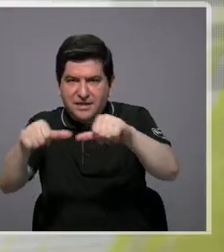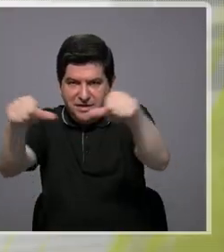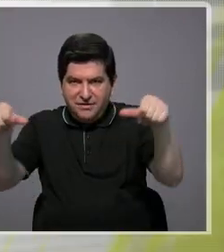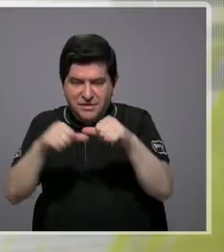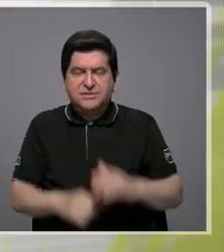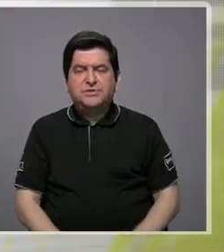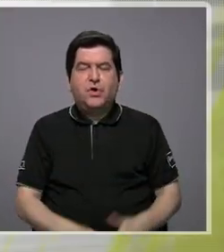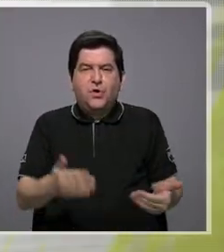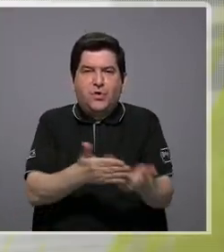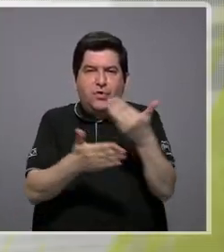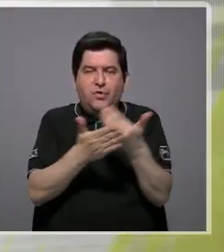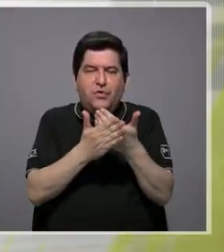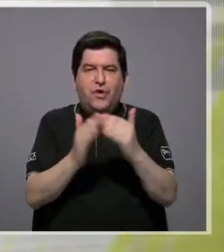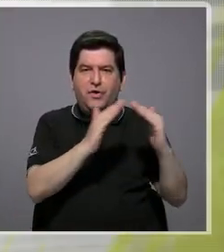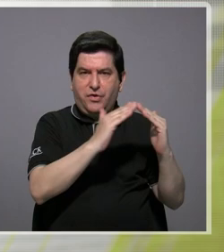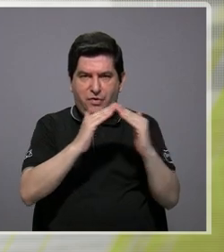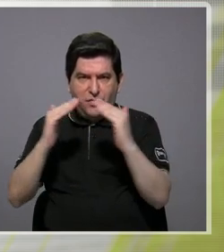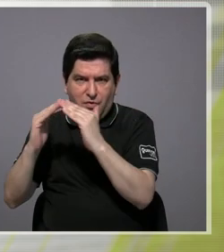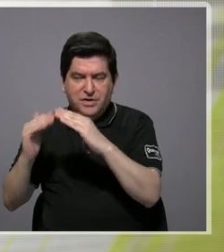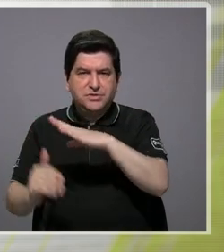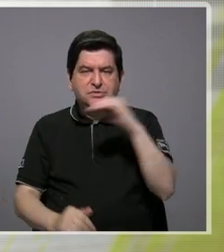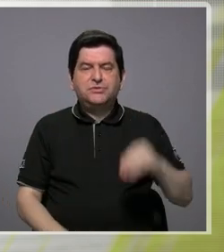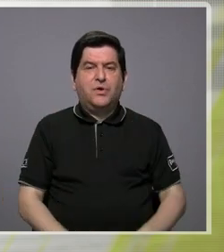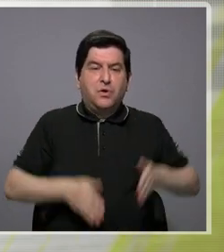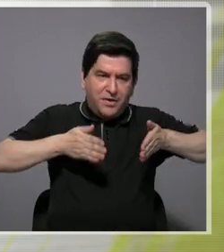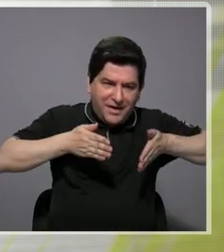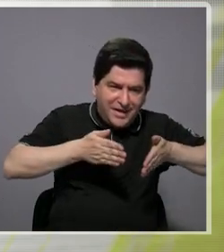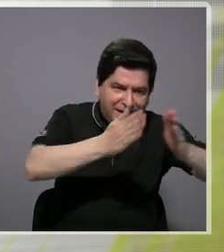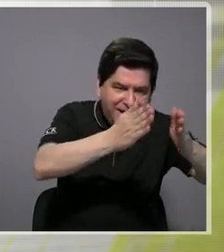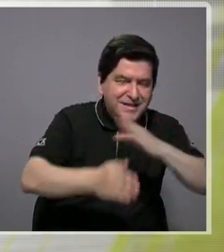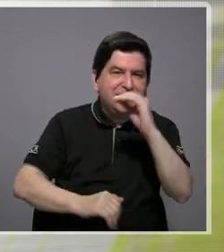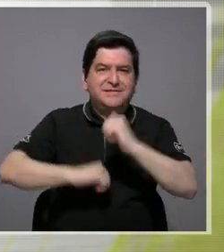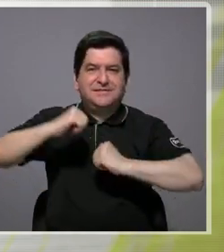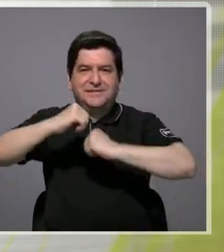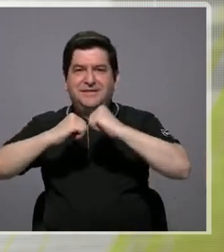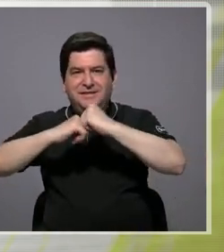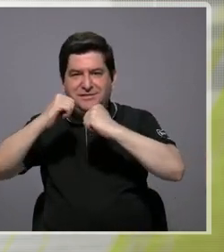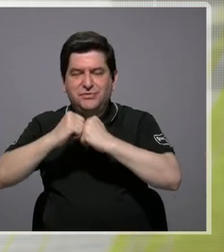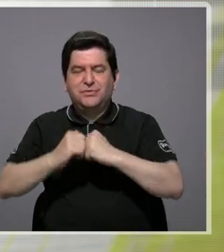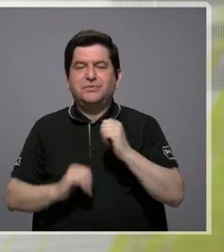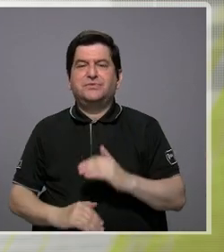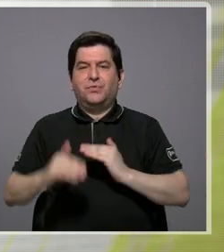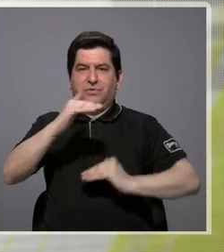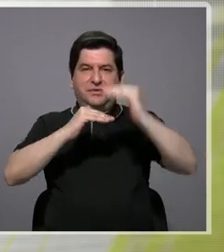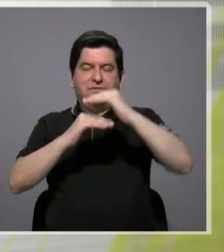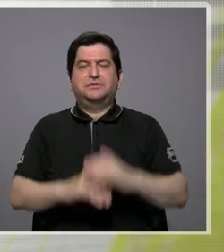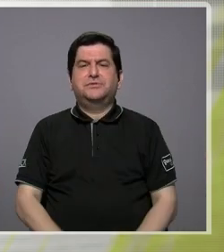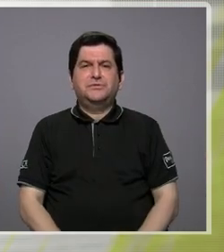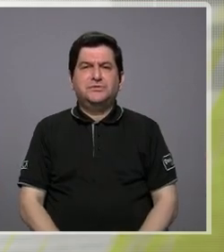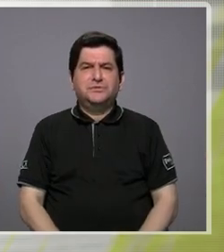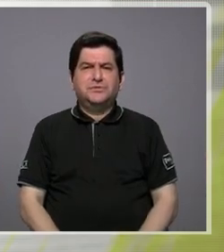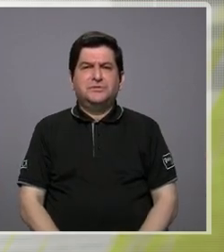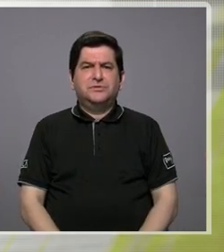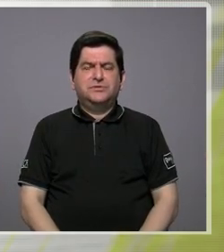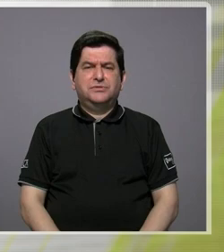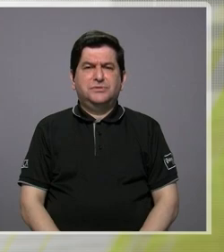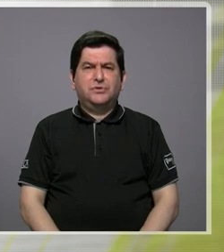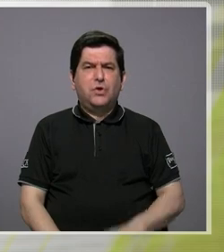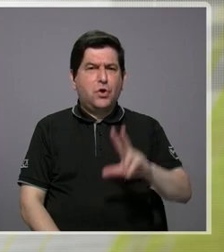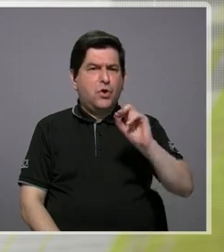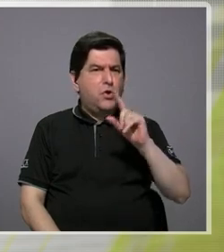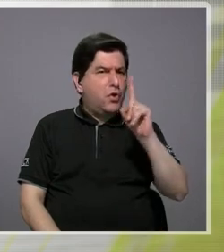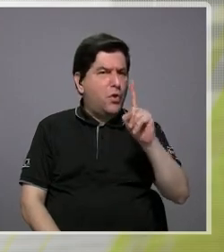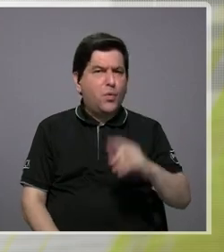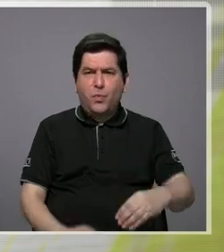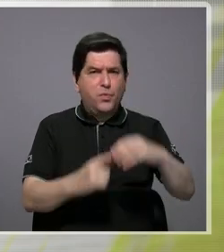urbana, pero también el de vialidad y el de construcción. ¿No debe tener mayor peso uno que